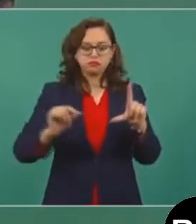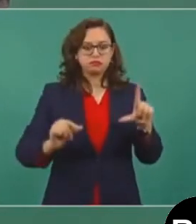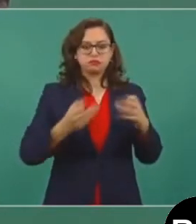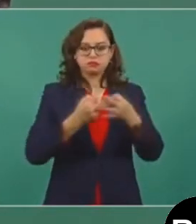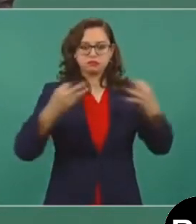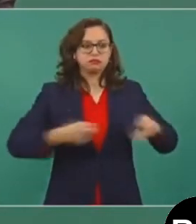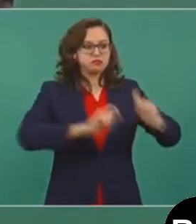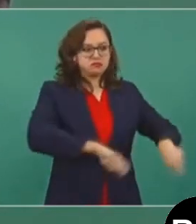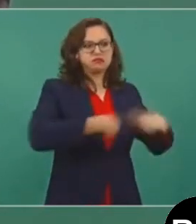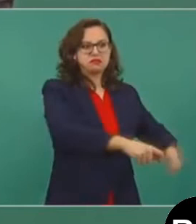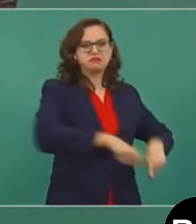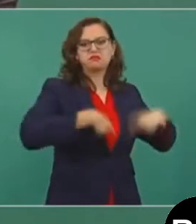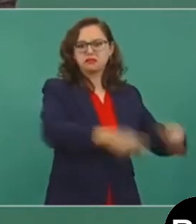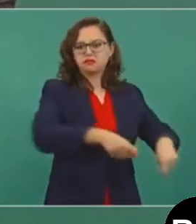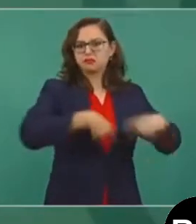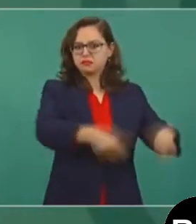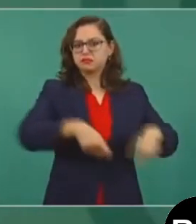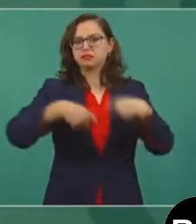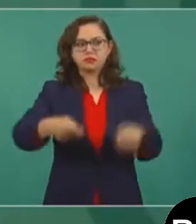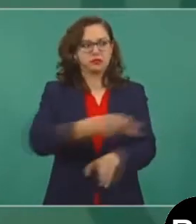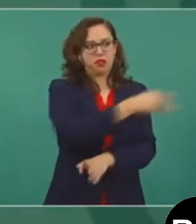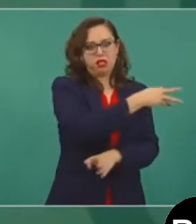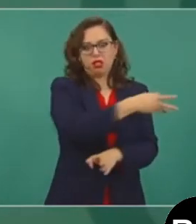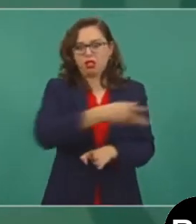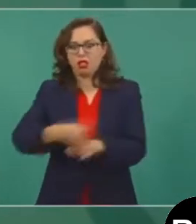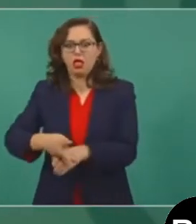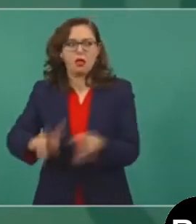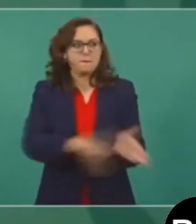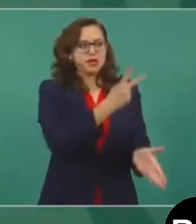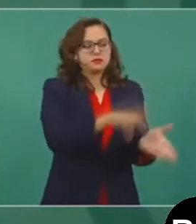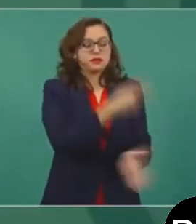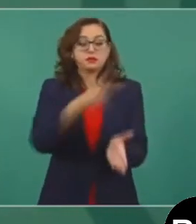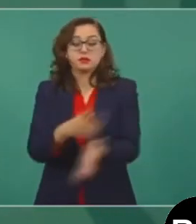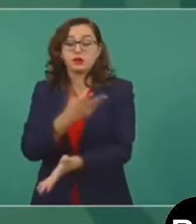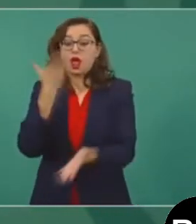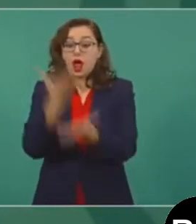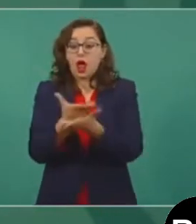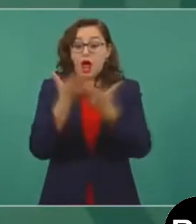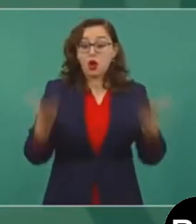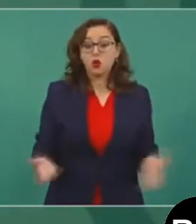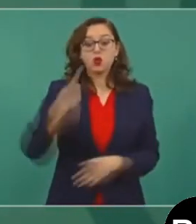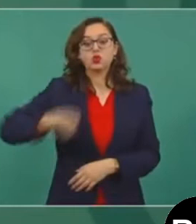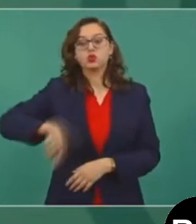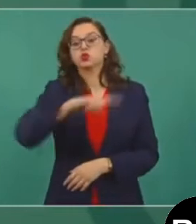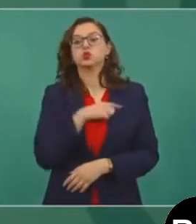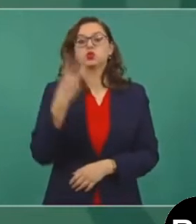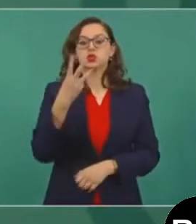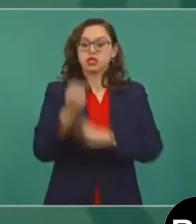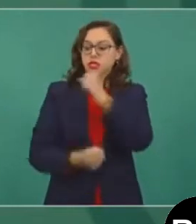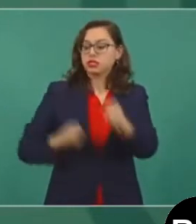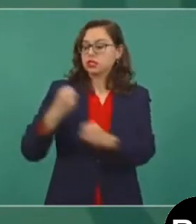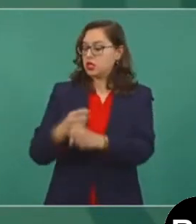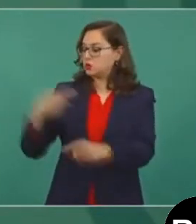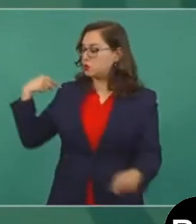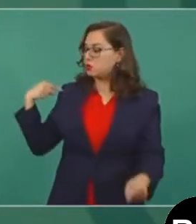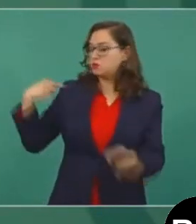Esto es distinto, el tiempo que llevamos nosotros es diferente y nos va a tocar resolver